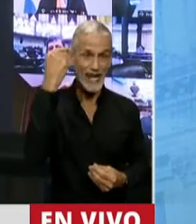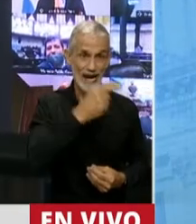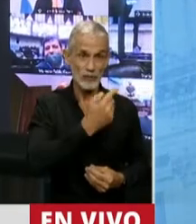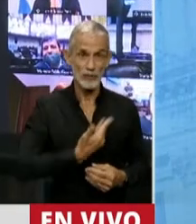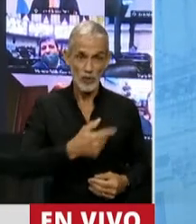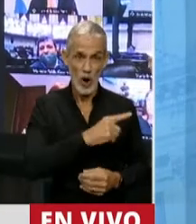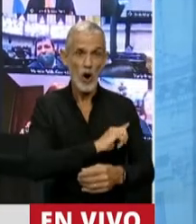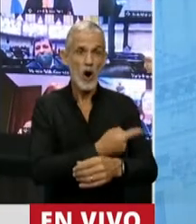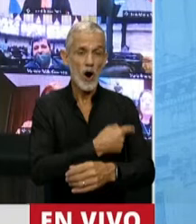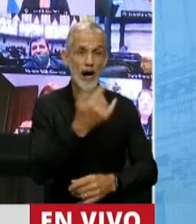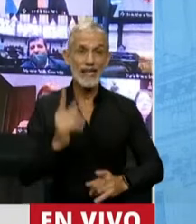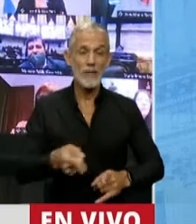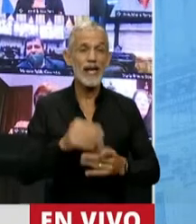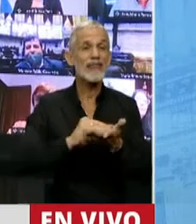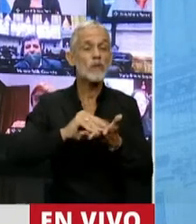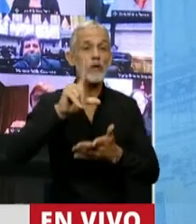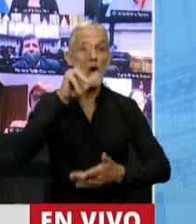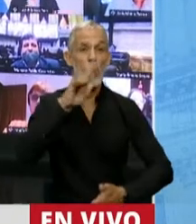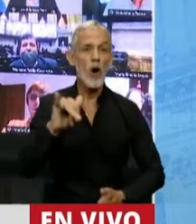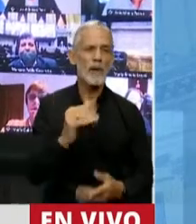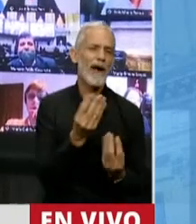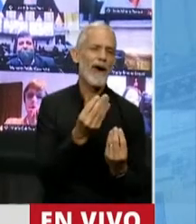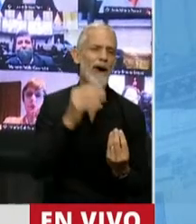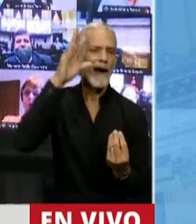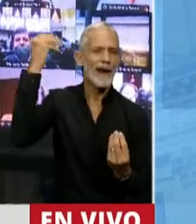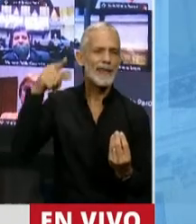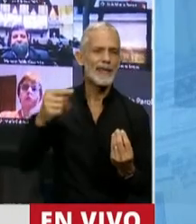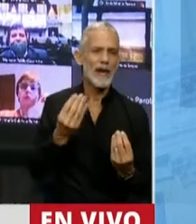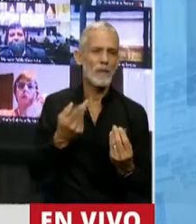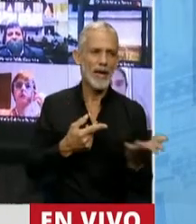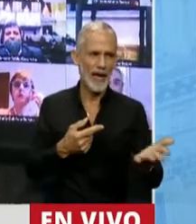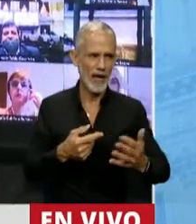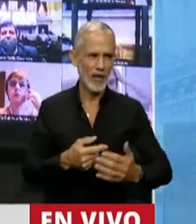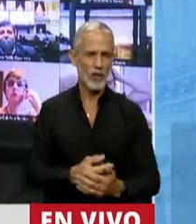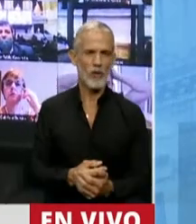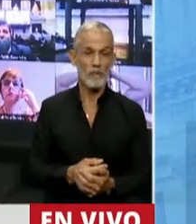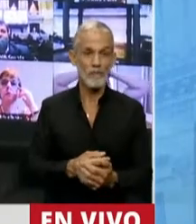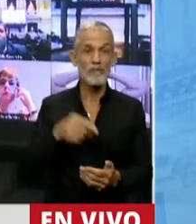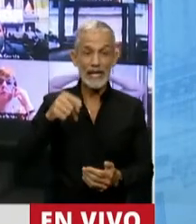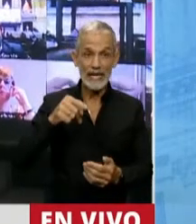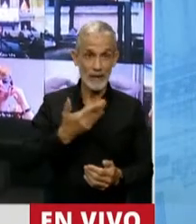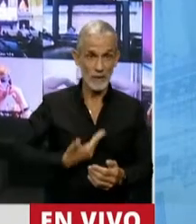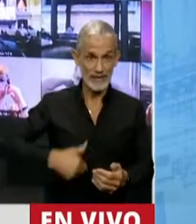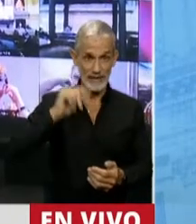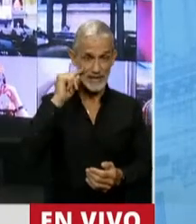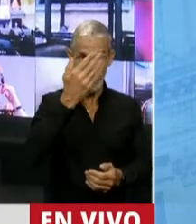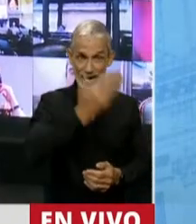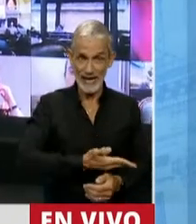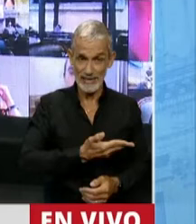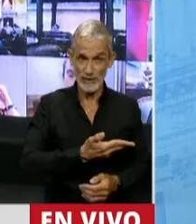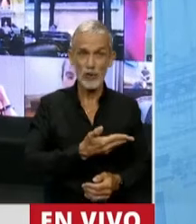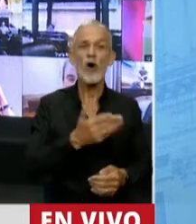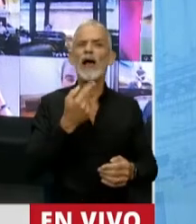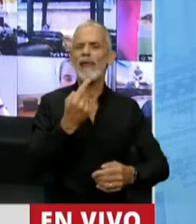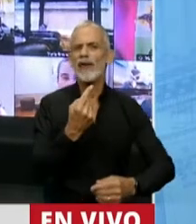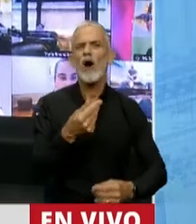que tal cual dijo el Diputado López, le tiene miedo a Cristina Fernández de Kirchner. Esta Presidencia de la Nación que dijo